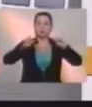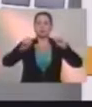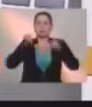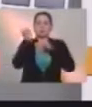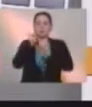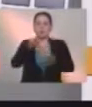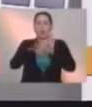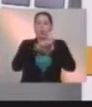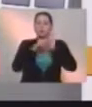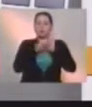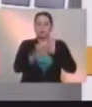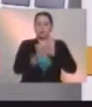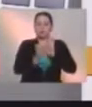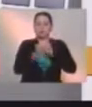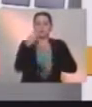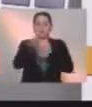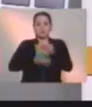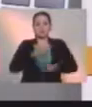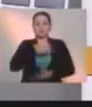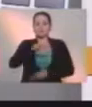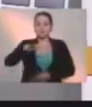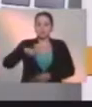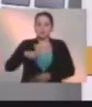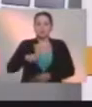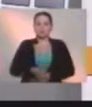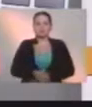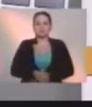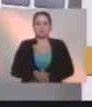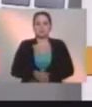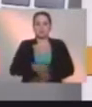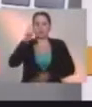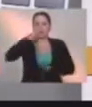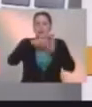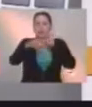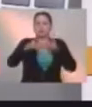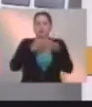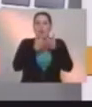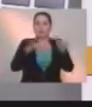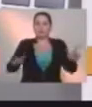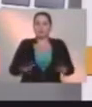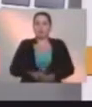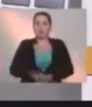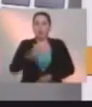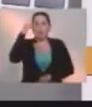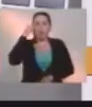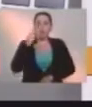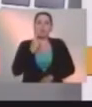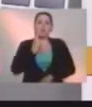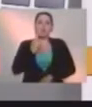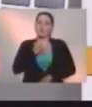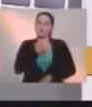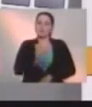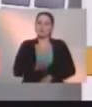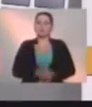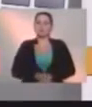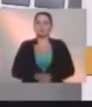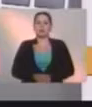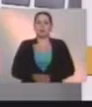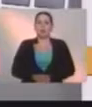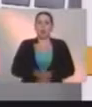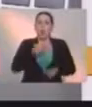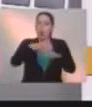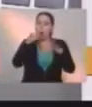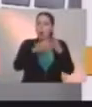la Constitución. Nosotros vamos a defender el derecho a ser libres. Si Simón Bolívar o cualquier otro de